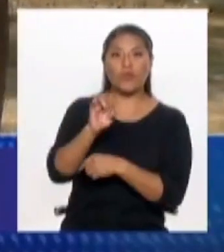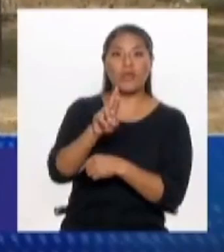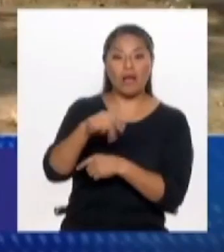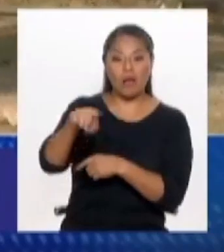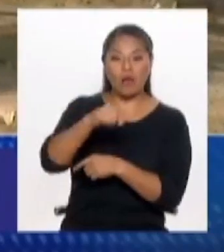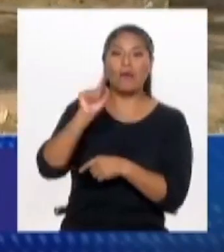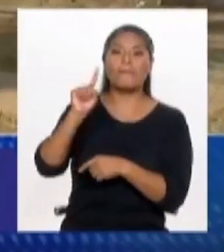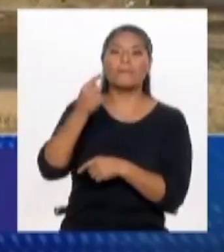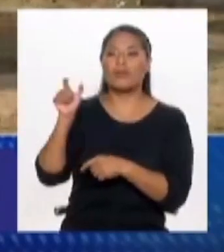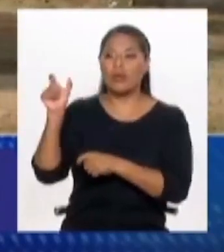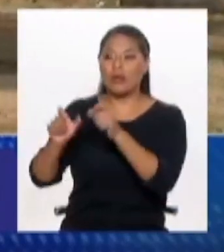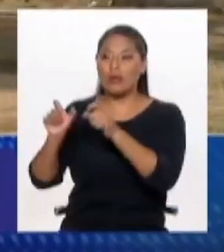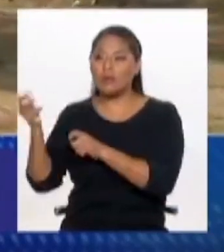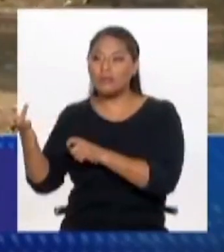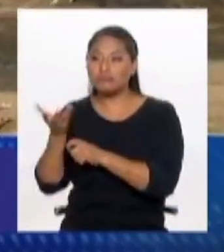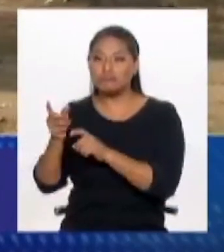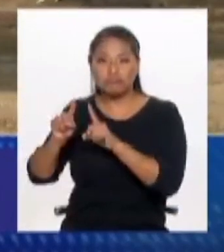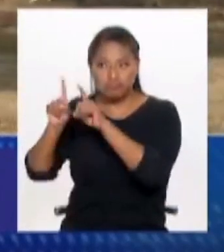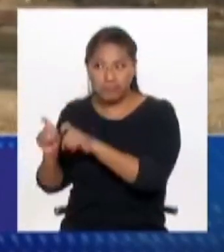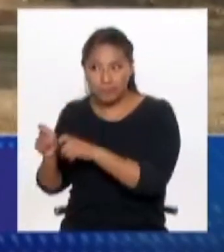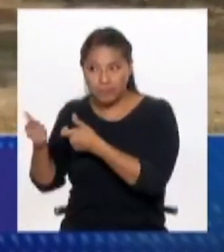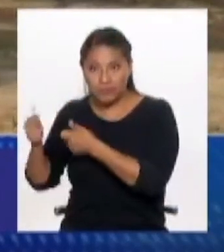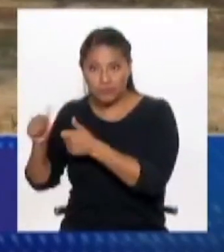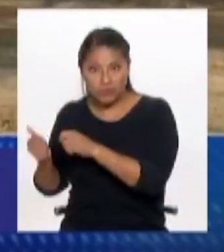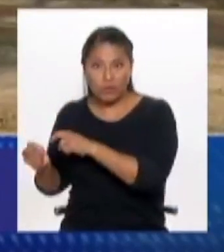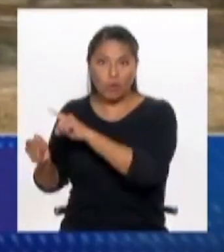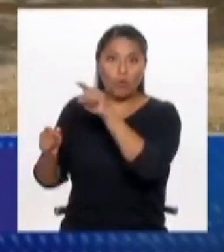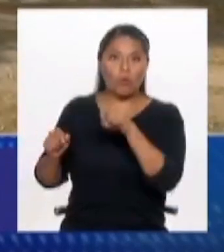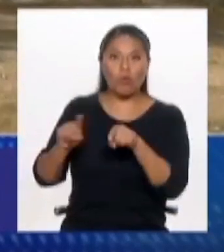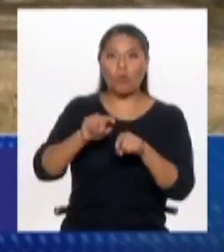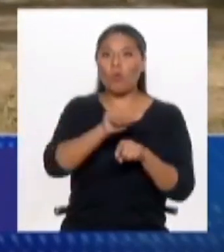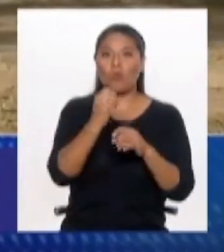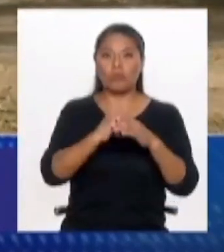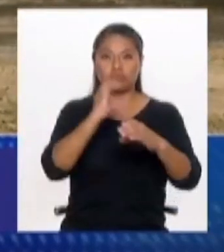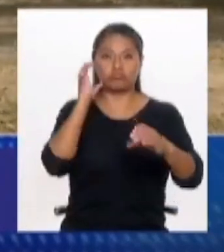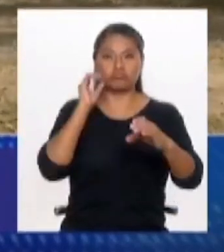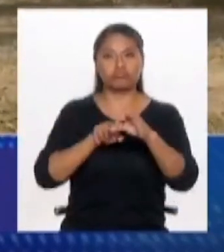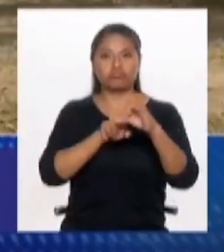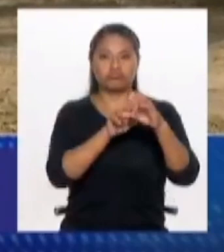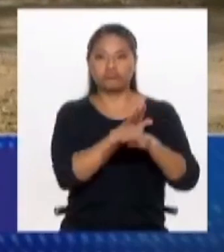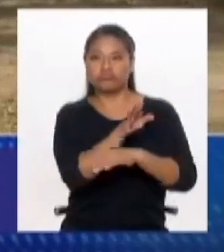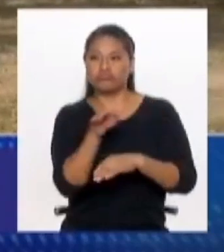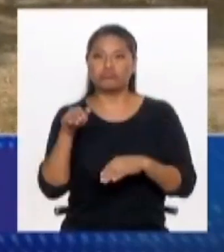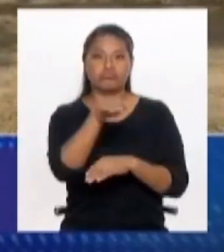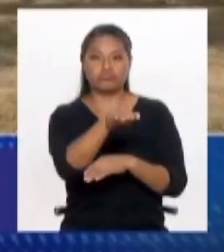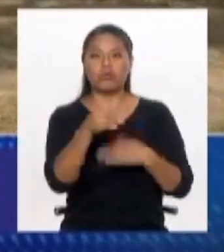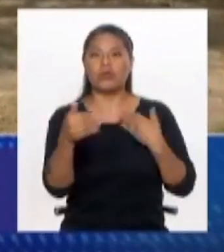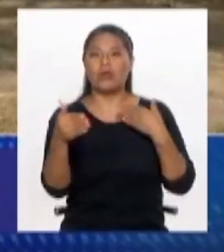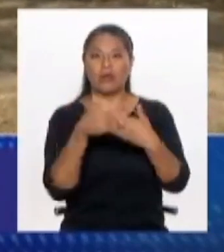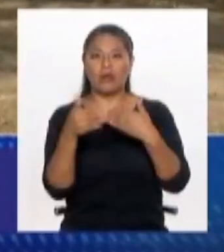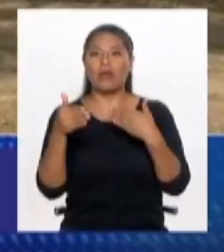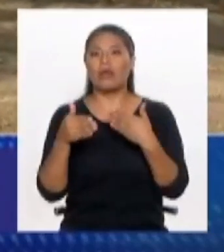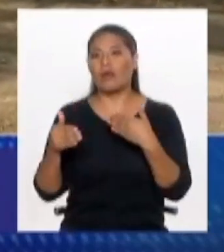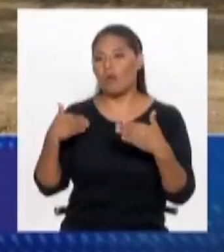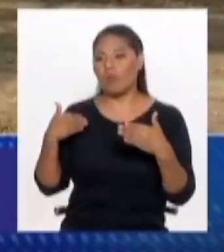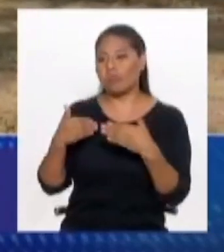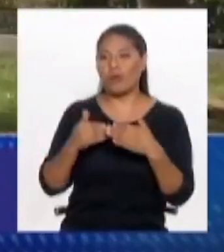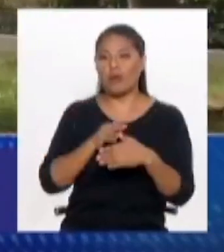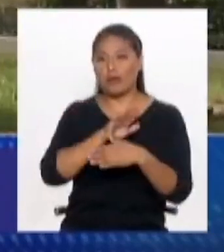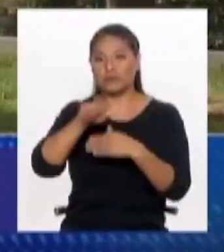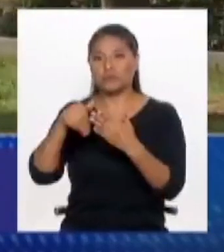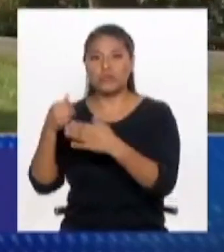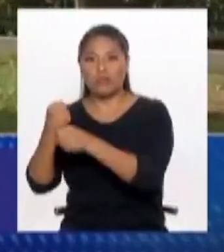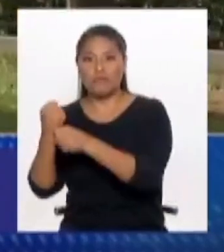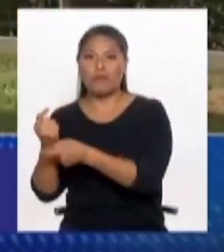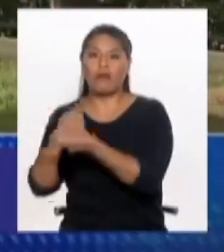con la población y ver si la población prefiere eso o prefiere un sistema de transporte público rápido que lo lleve a su centro de trabajo y a su centro de educación y